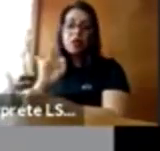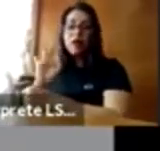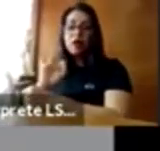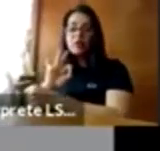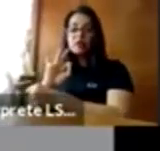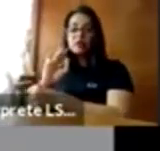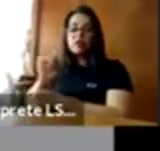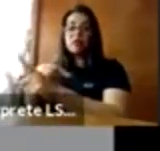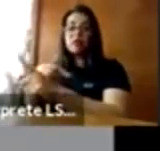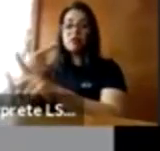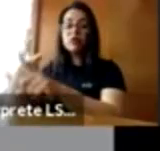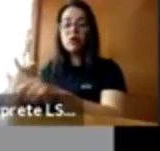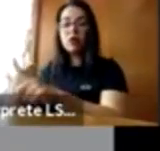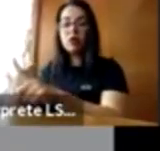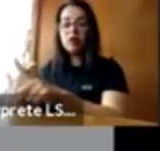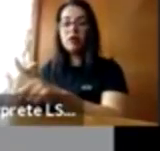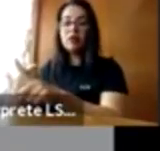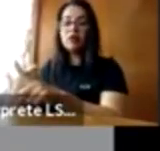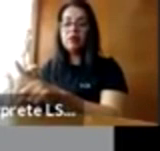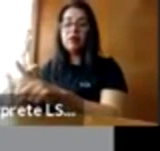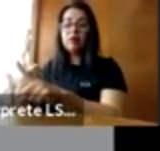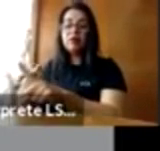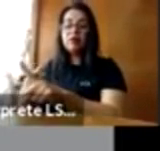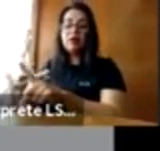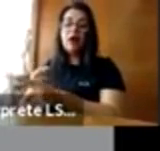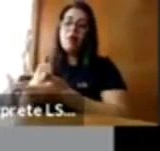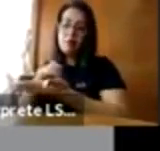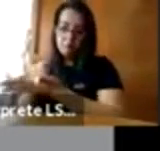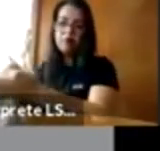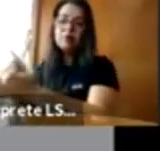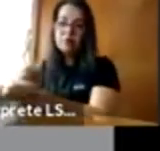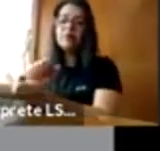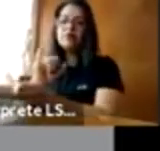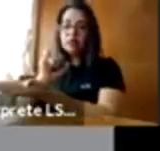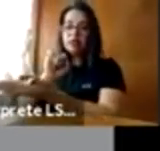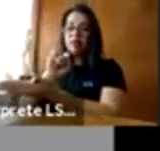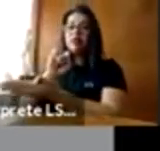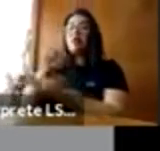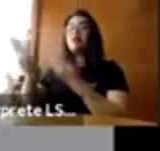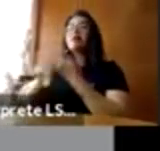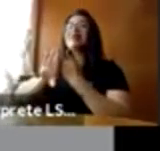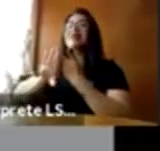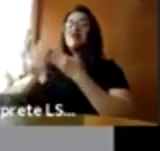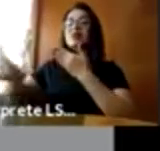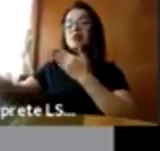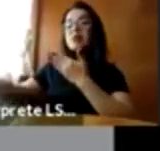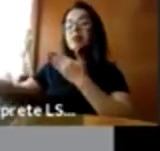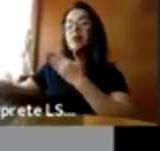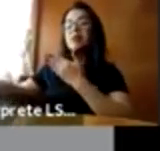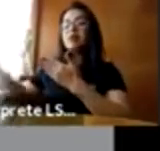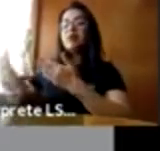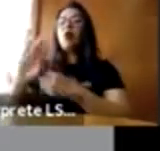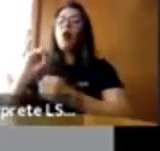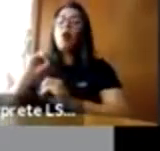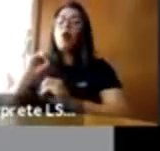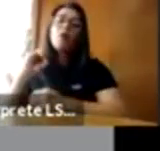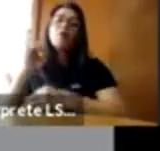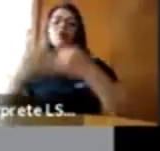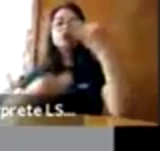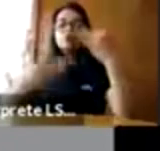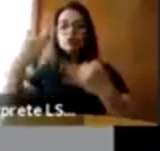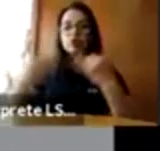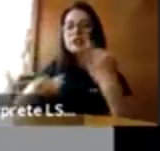ayudarlos, pero también para prevenir. Diferentes intervenciones en términos de justicia, de entrenamiento, de